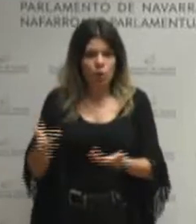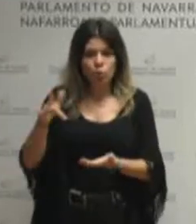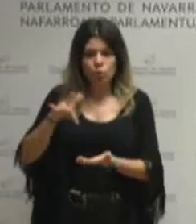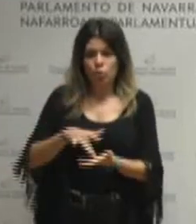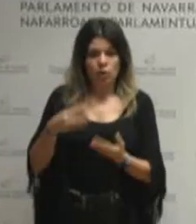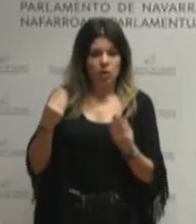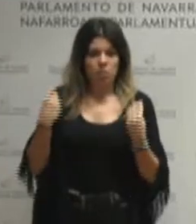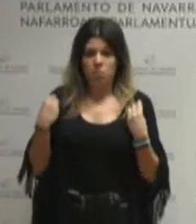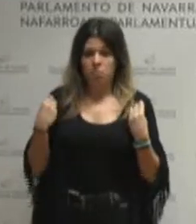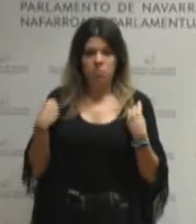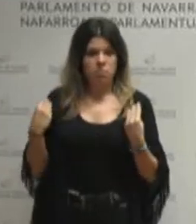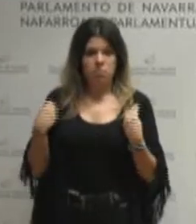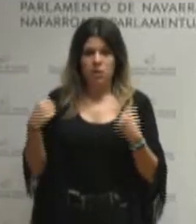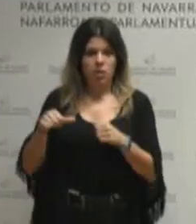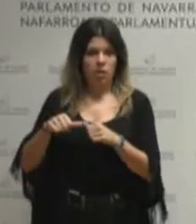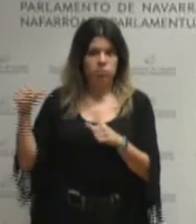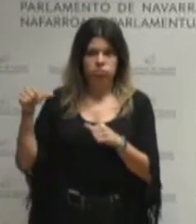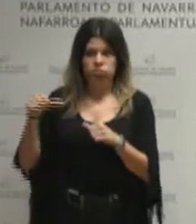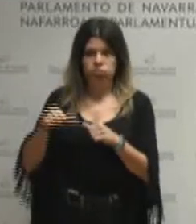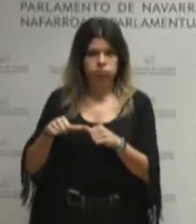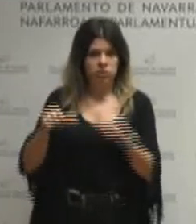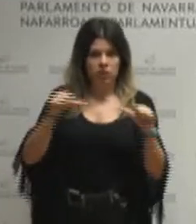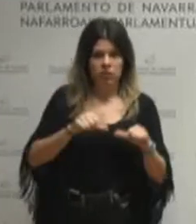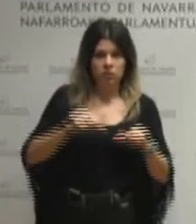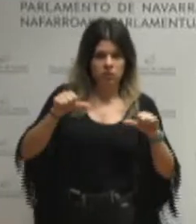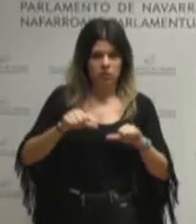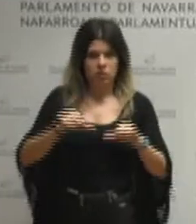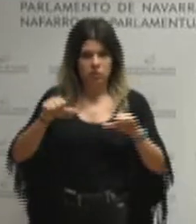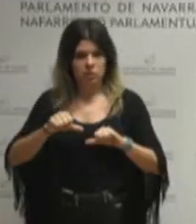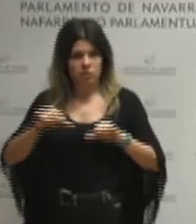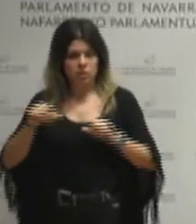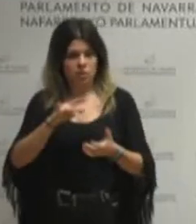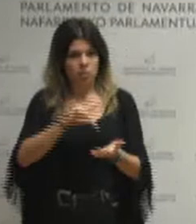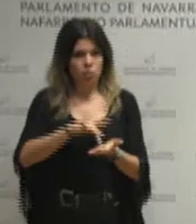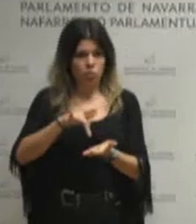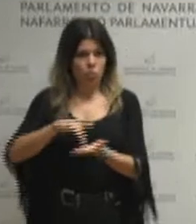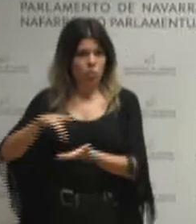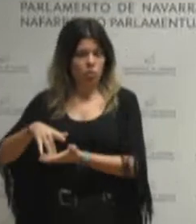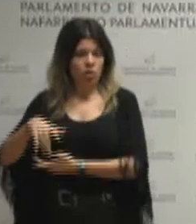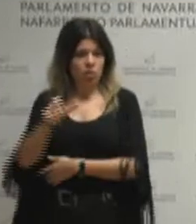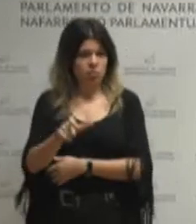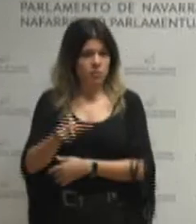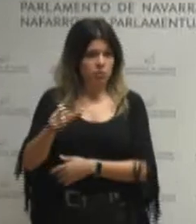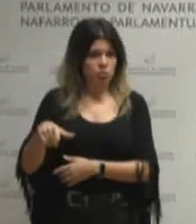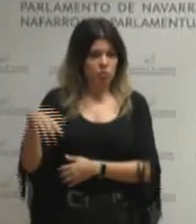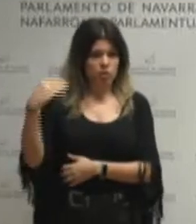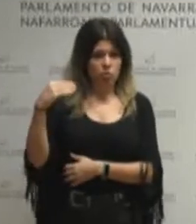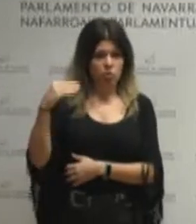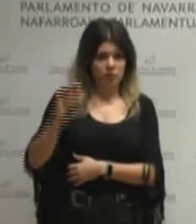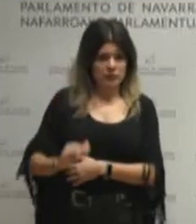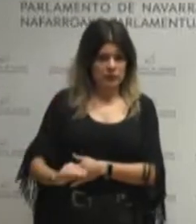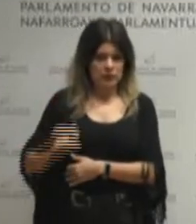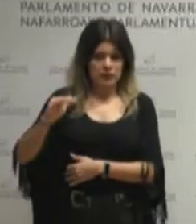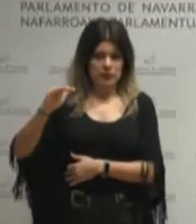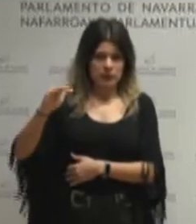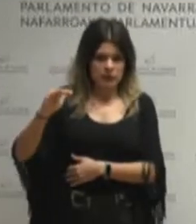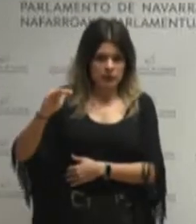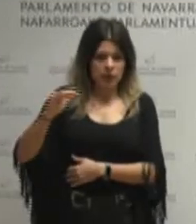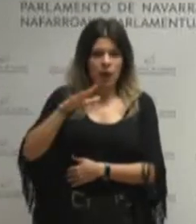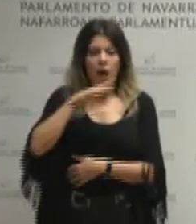azidira gure gazteak eta gure umeak. Eta orain ere, mehatsuz eta salantzaz beteriko